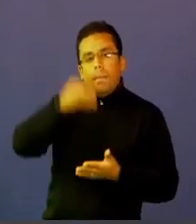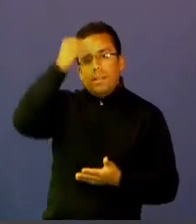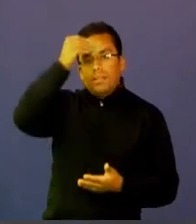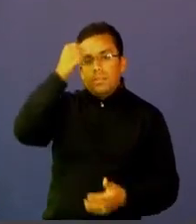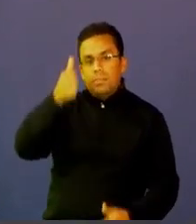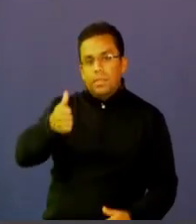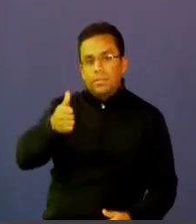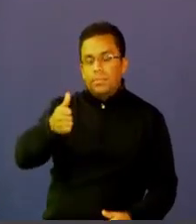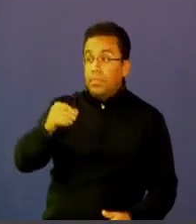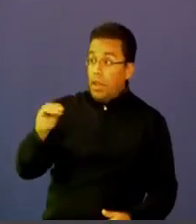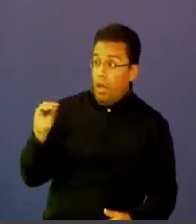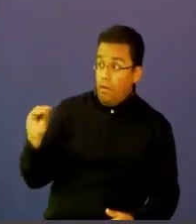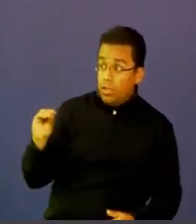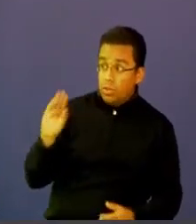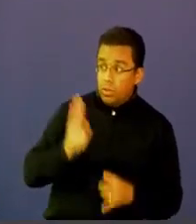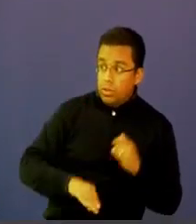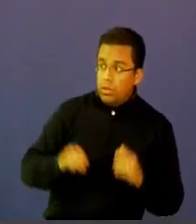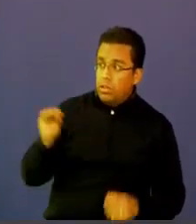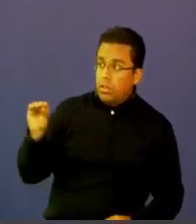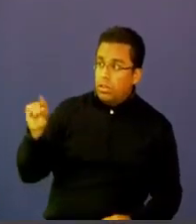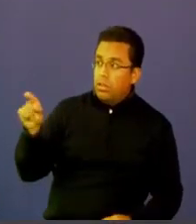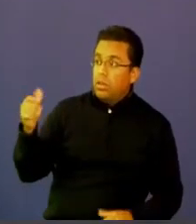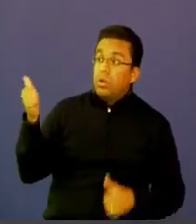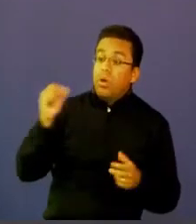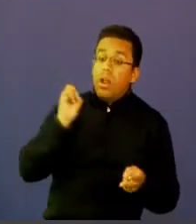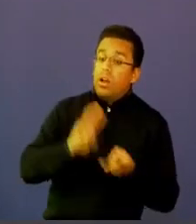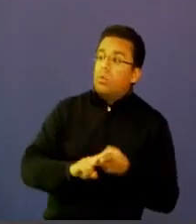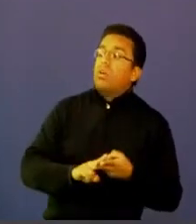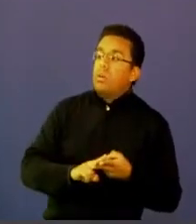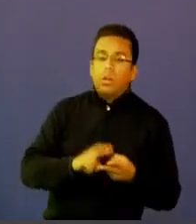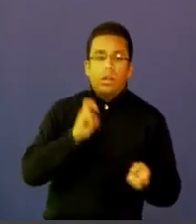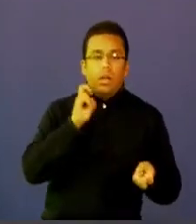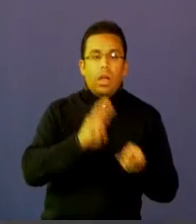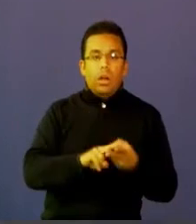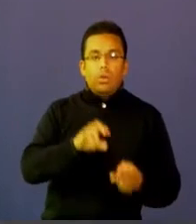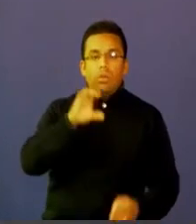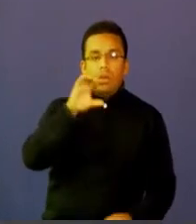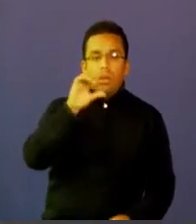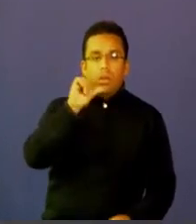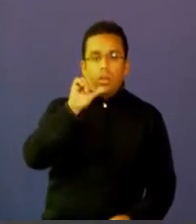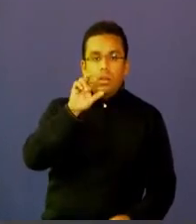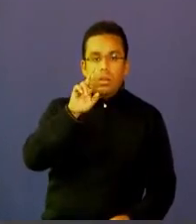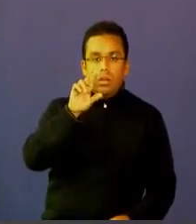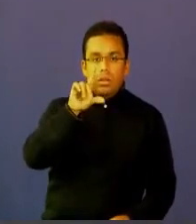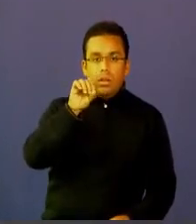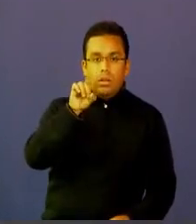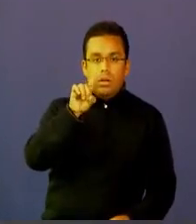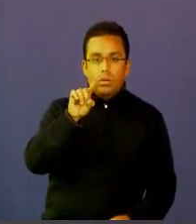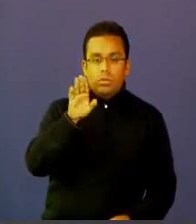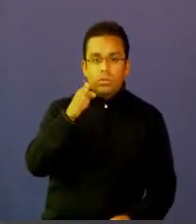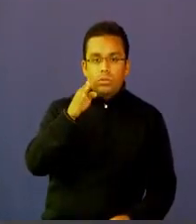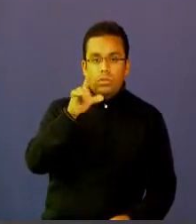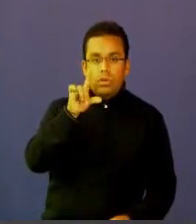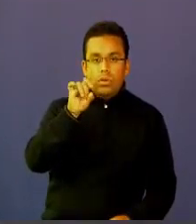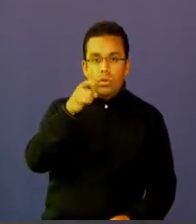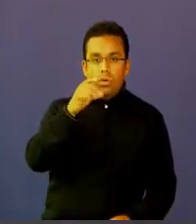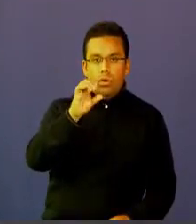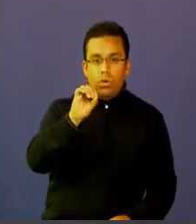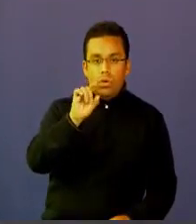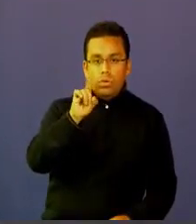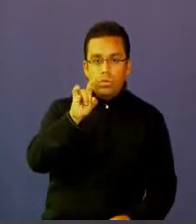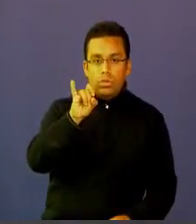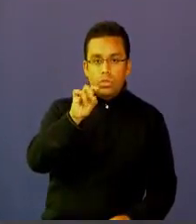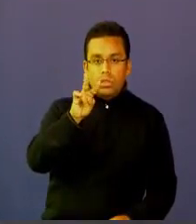por último ¿cuál es su arroba en Twitter? arroba carloslugosilva bueno arroba carloslugosilva para que lo